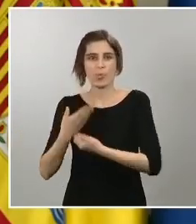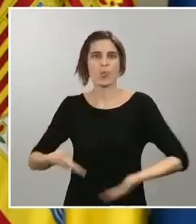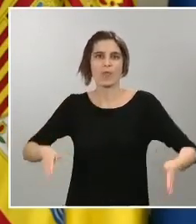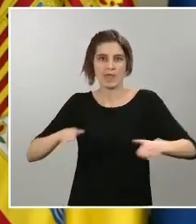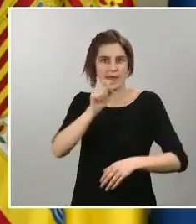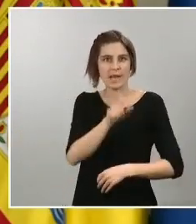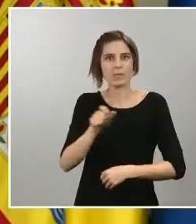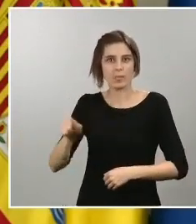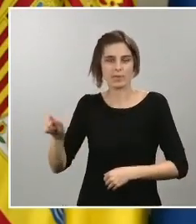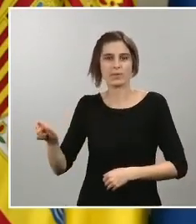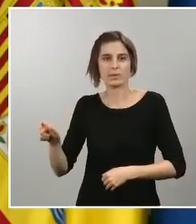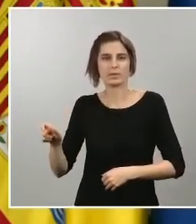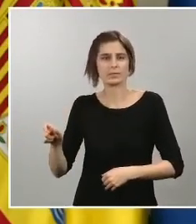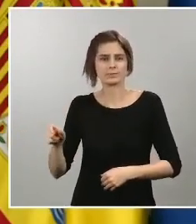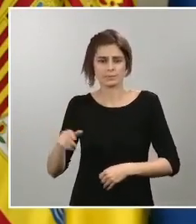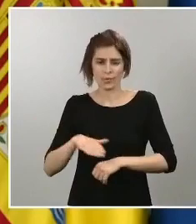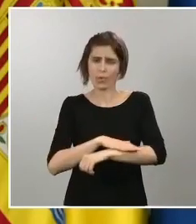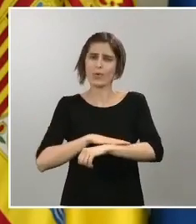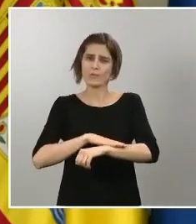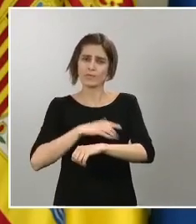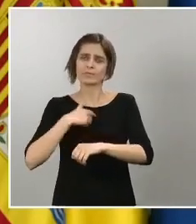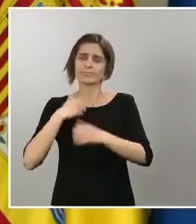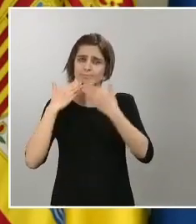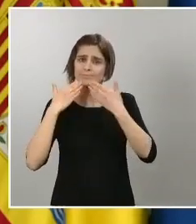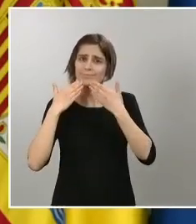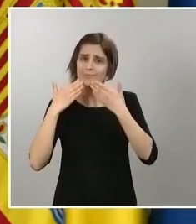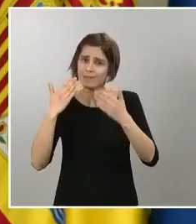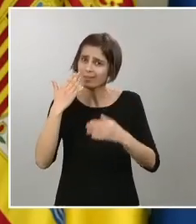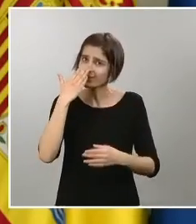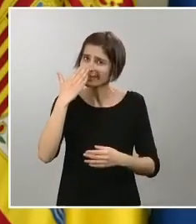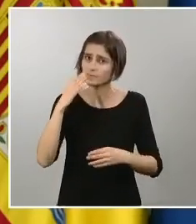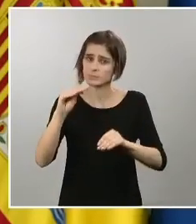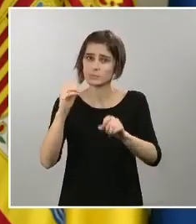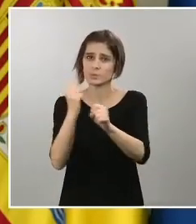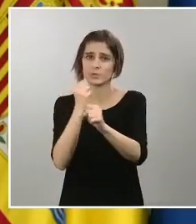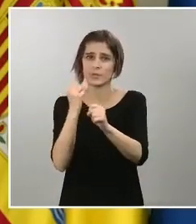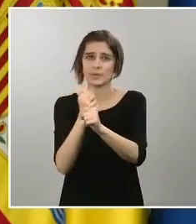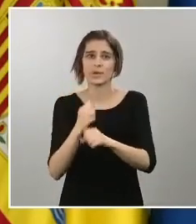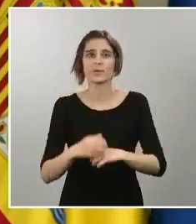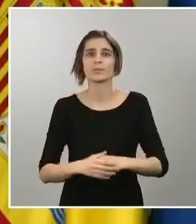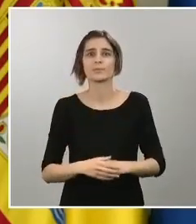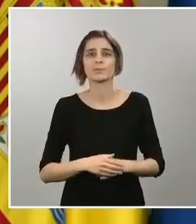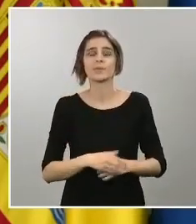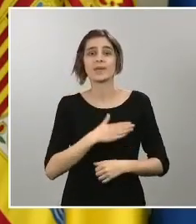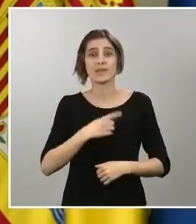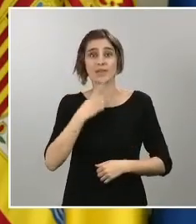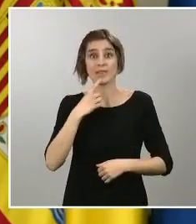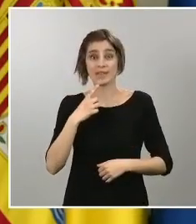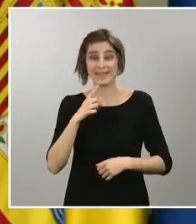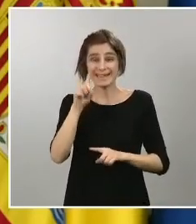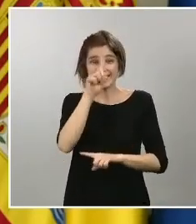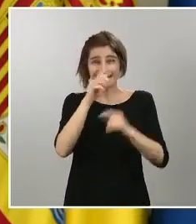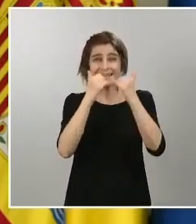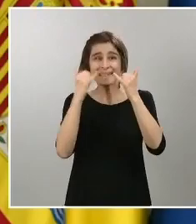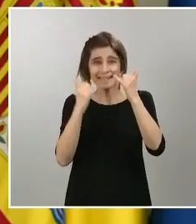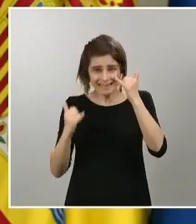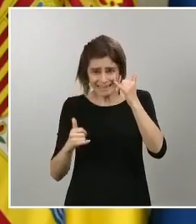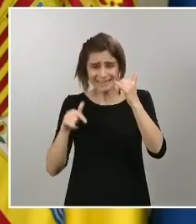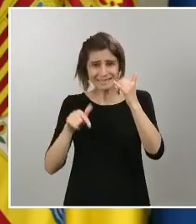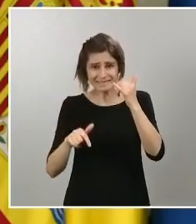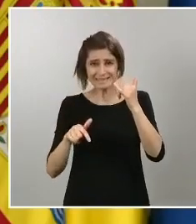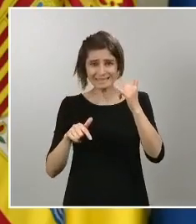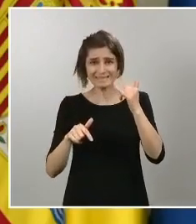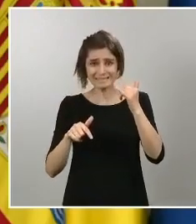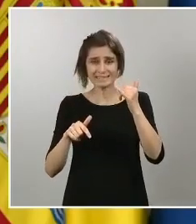vuestro trabajo quiero decirles que de esta crisis vamos a salir del ejemplo de estos profesionales vamos